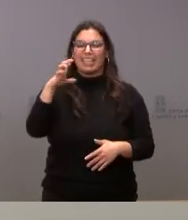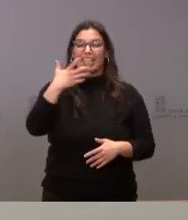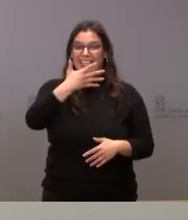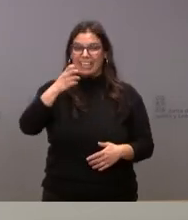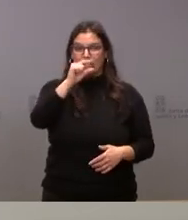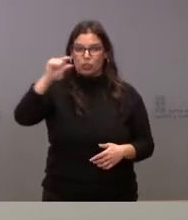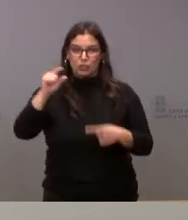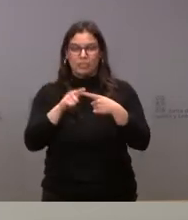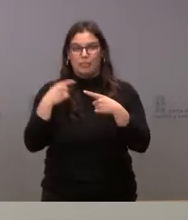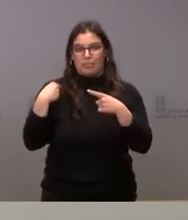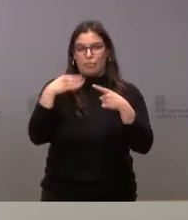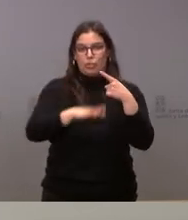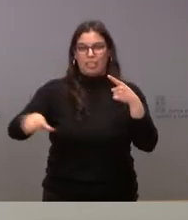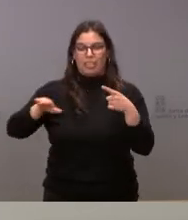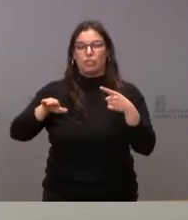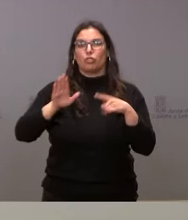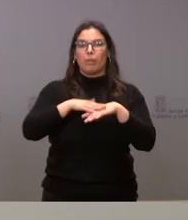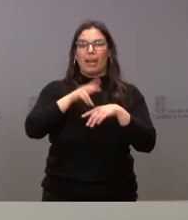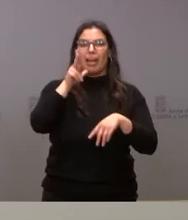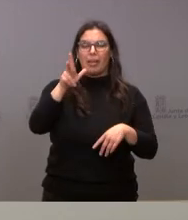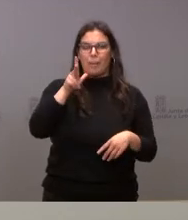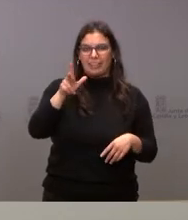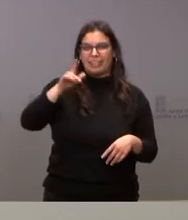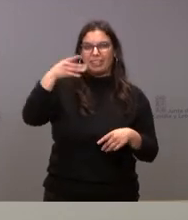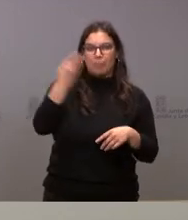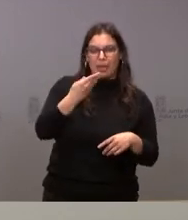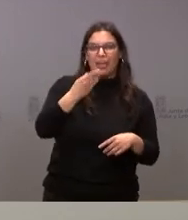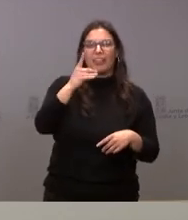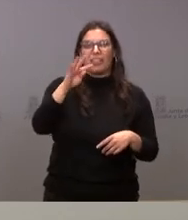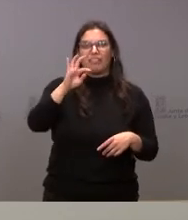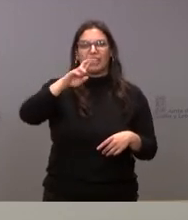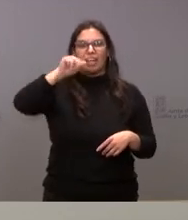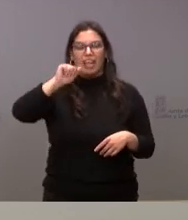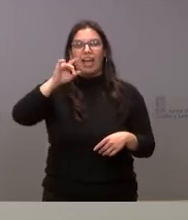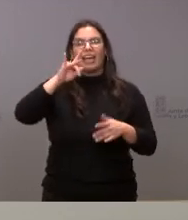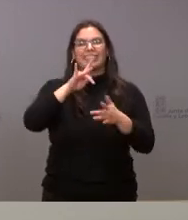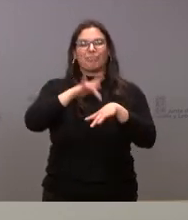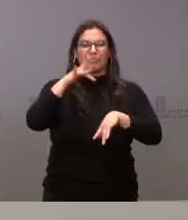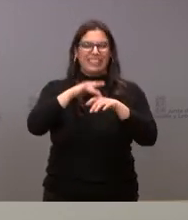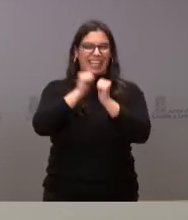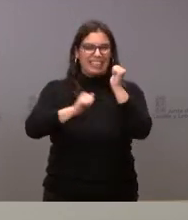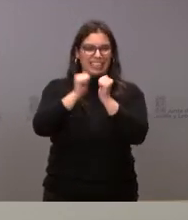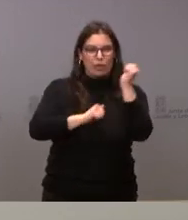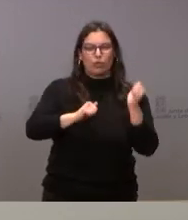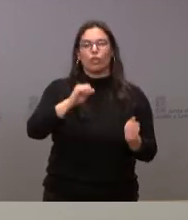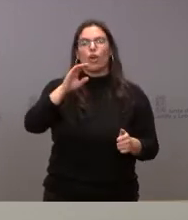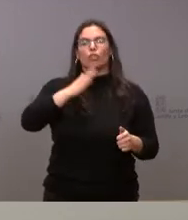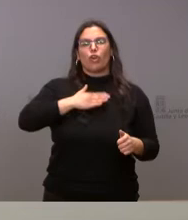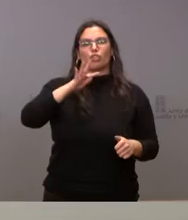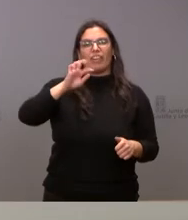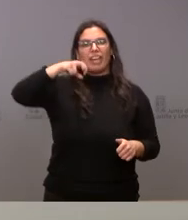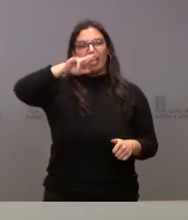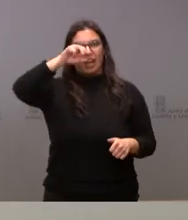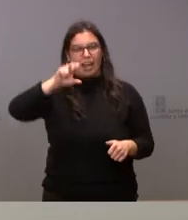exavalente para hepatitis B, dicteria, tétanos, tosferina celular, poliomelitis inactivada